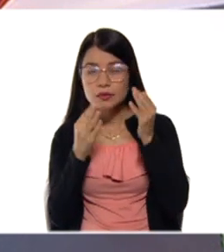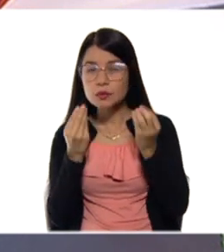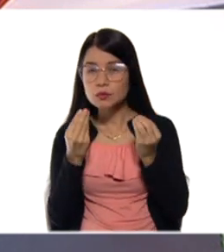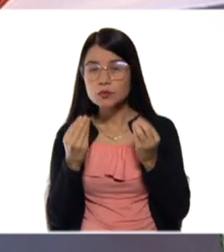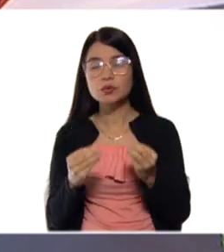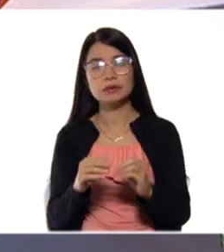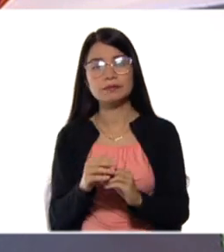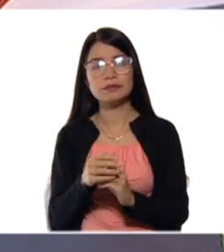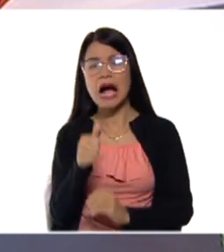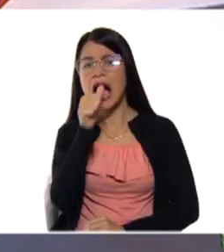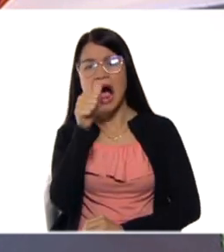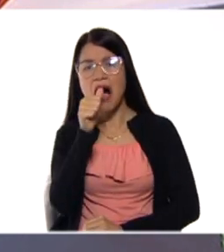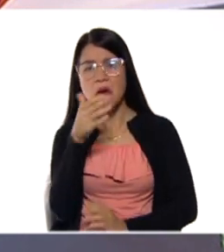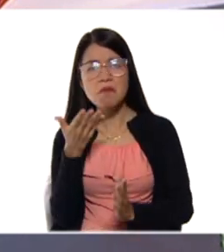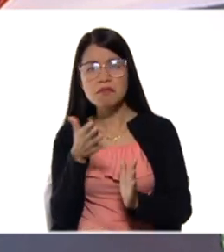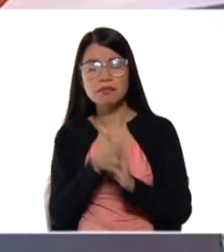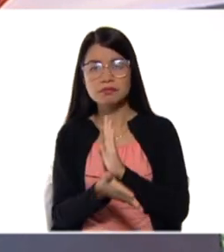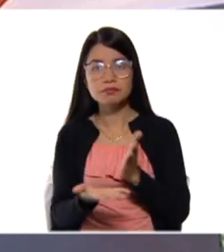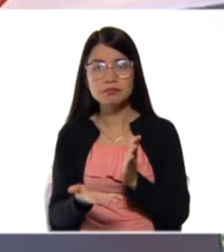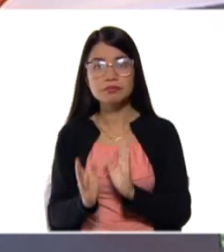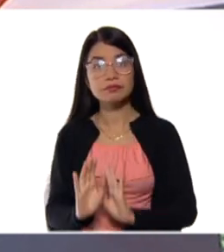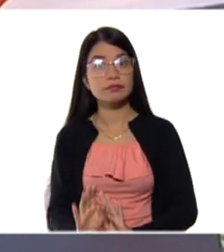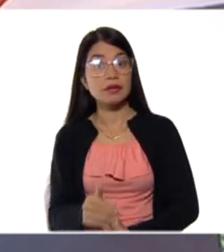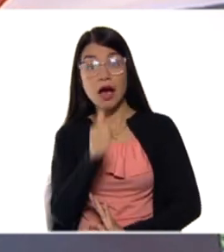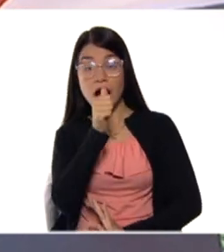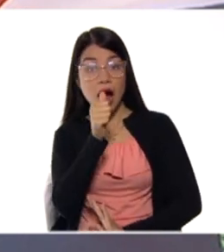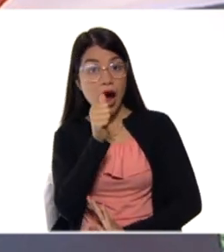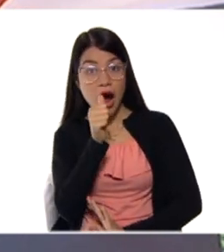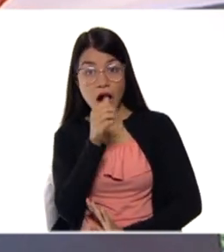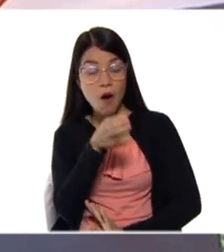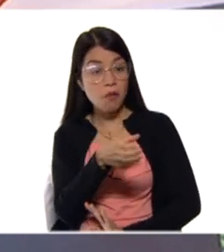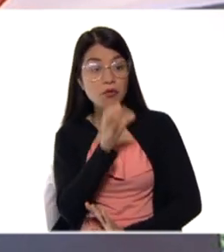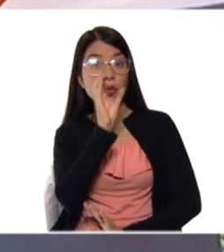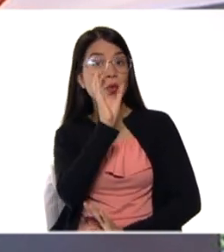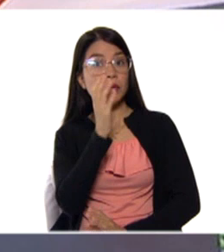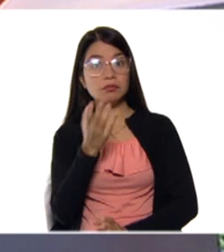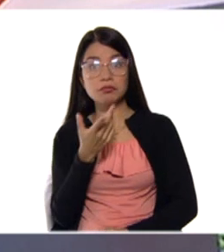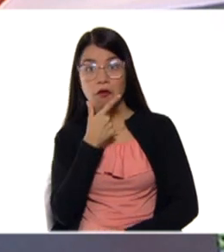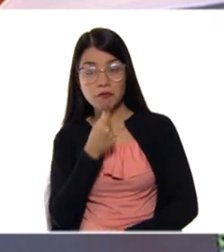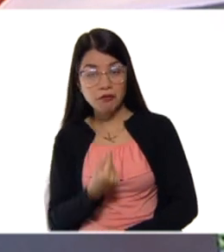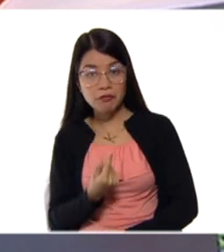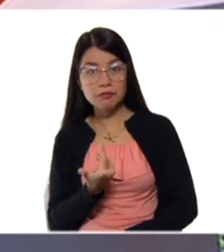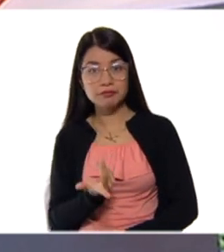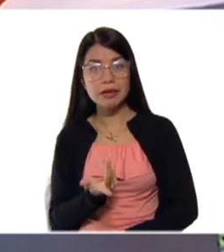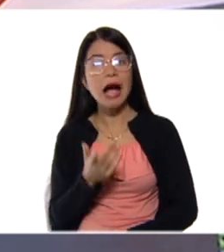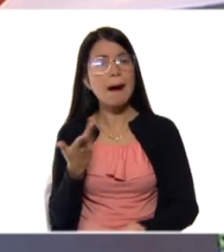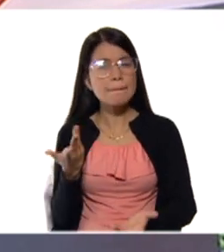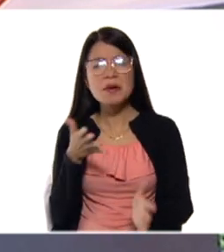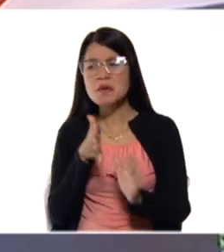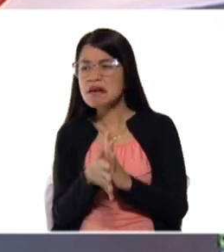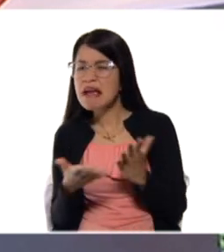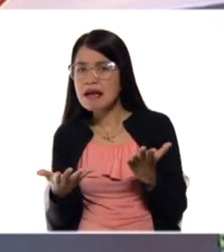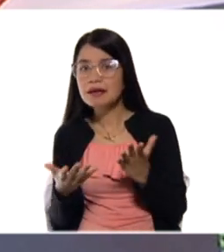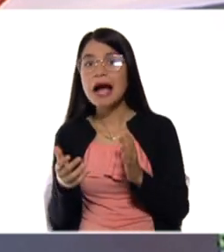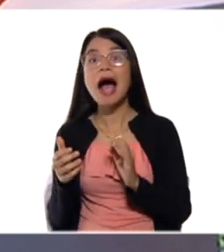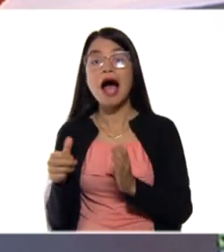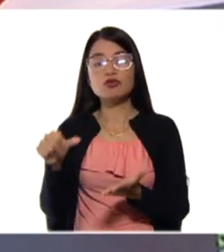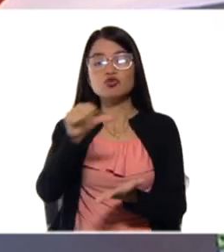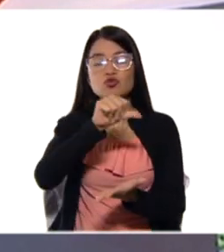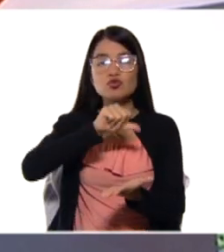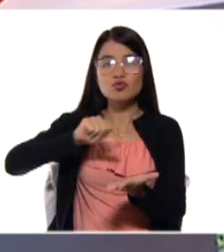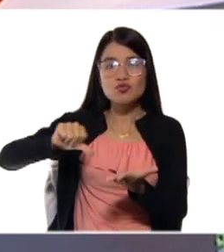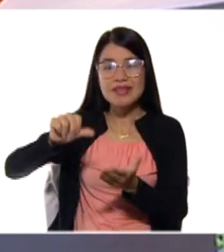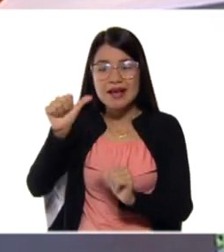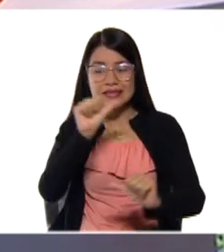¿Qué es el agua? Profe, el agua es lo que tomamos. Ajá, ¿pero qué es? Es una sustancia química. Muy bien.